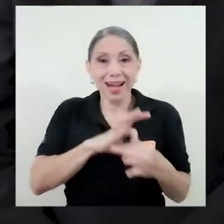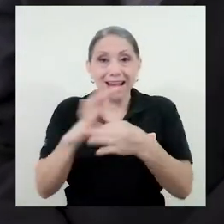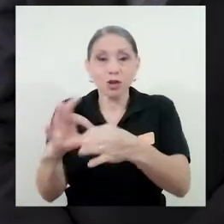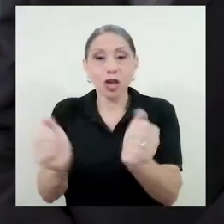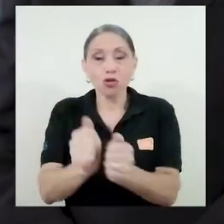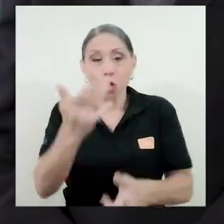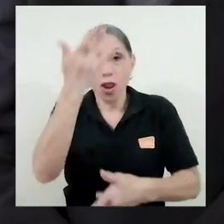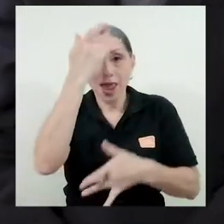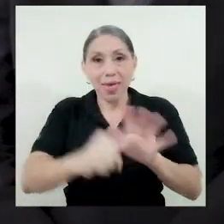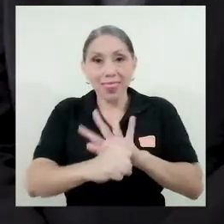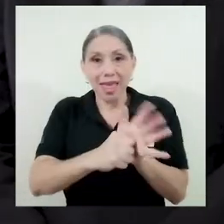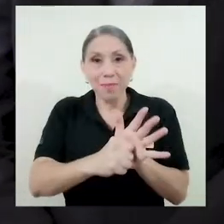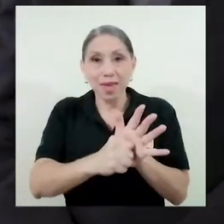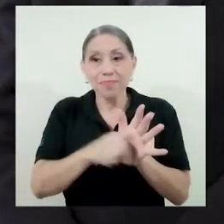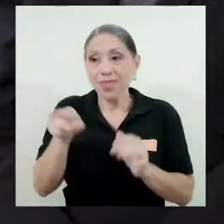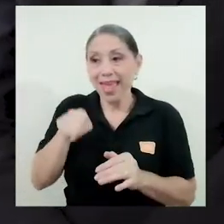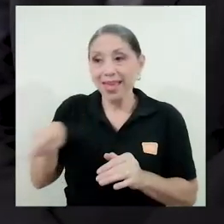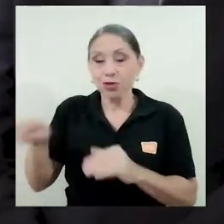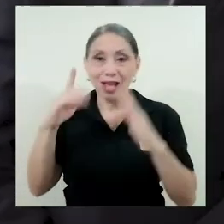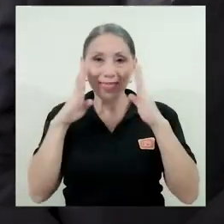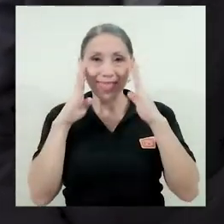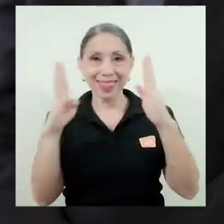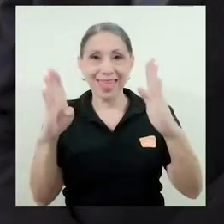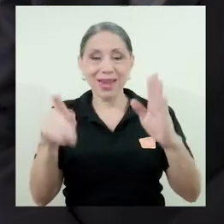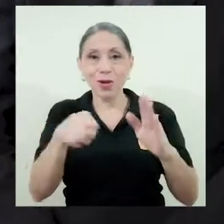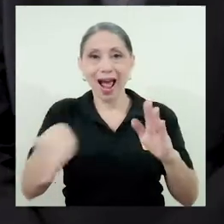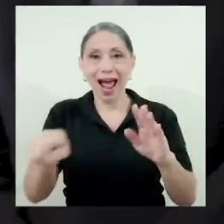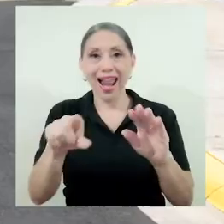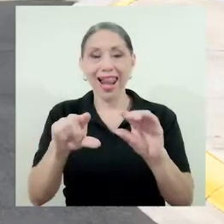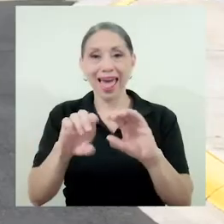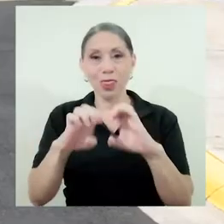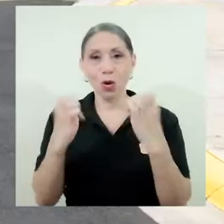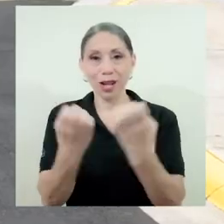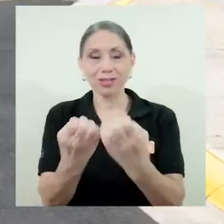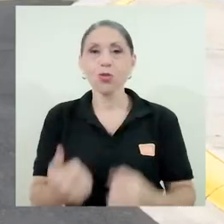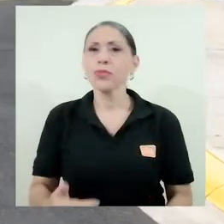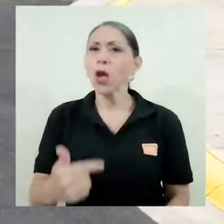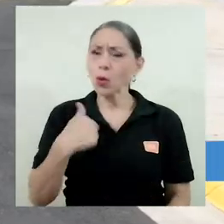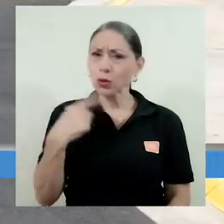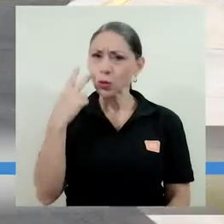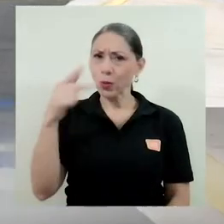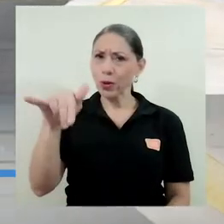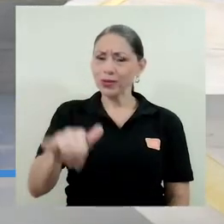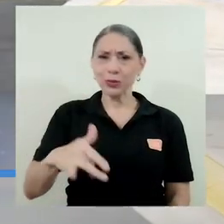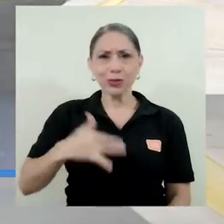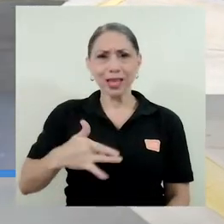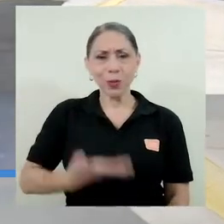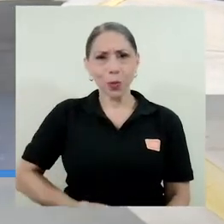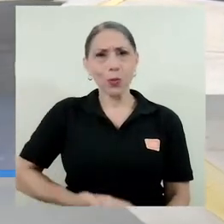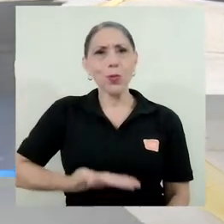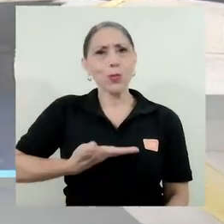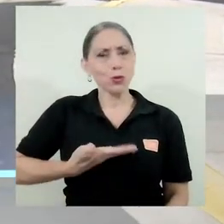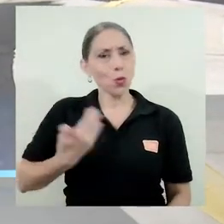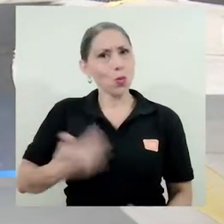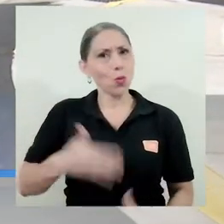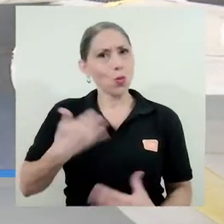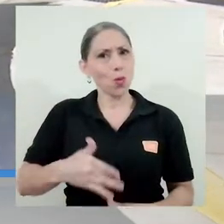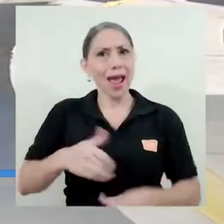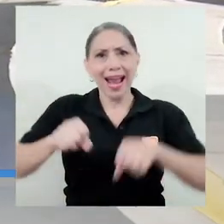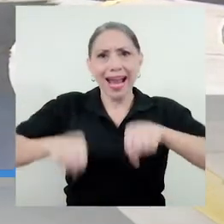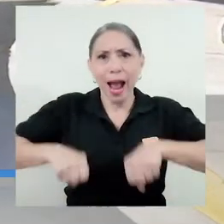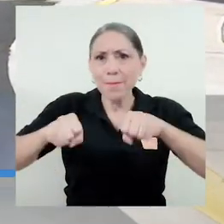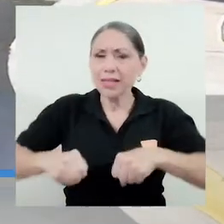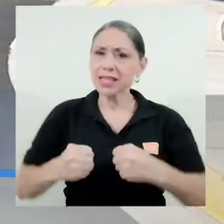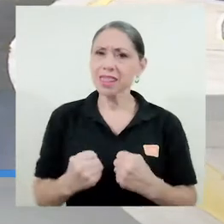relacionados con la pandemia atendió a la delegación. Yo lo que siento cuando veo esto es mucho orgullo de la capacidad